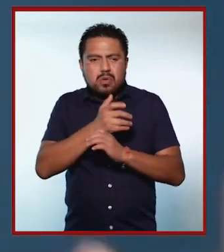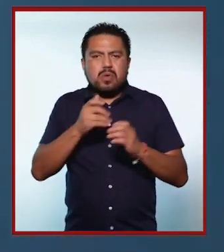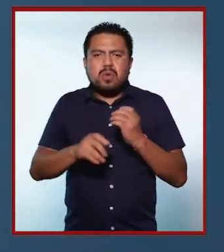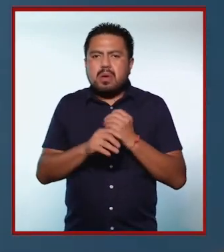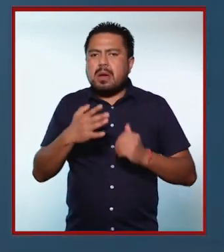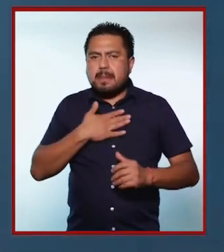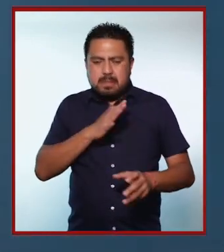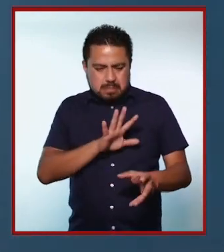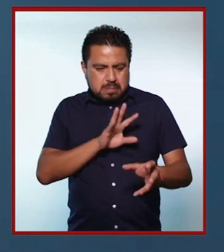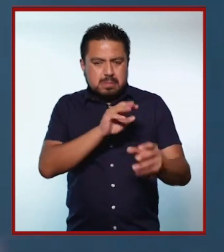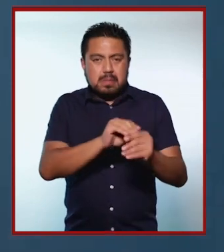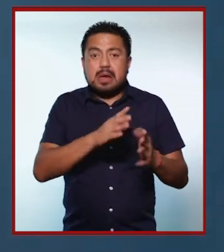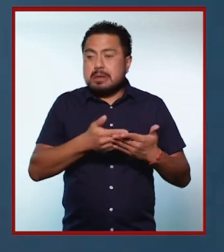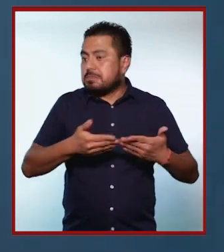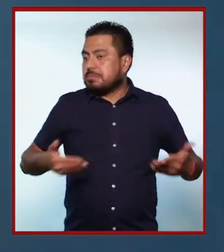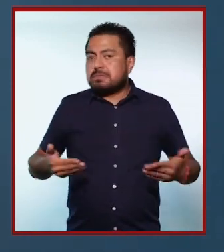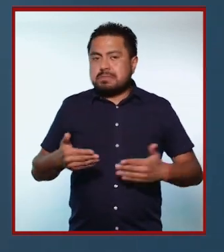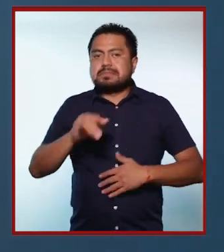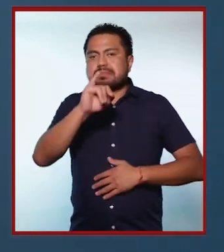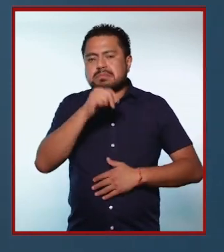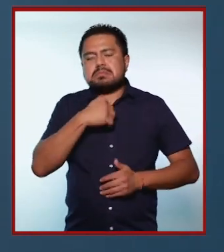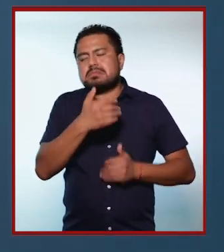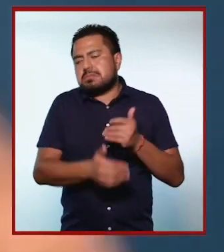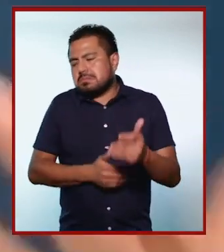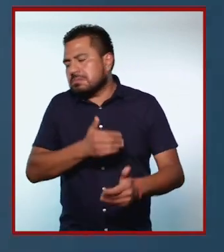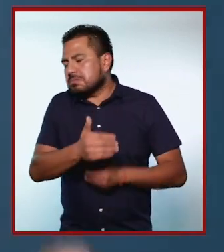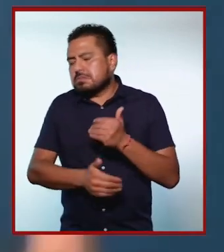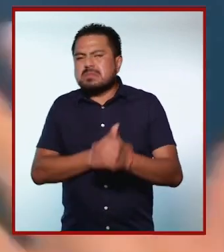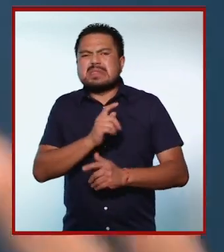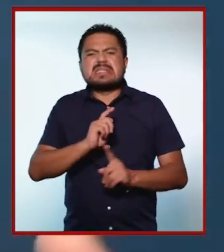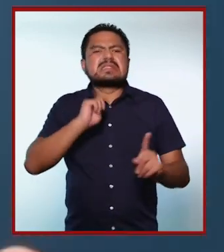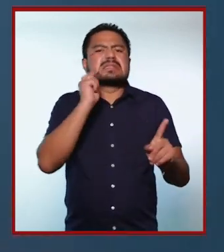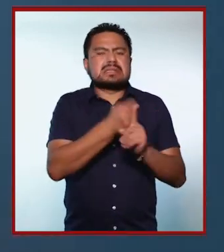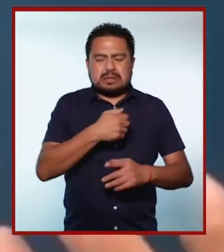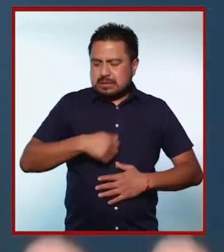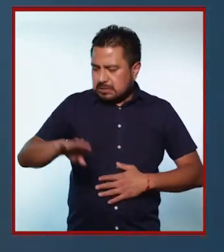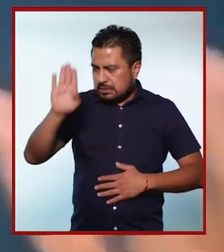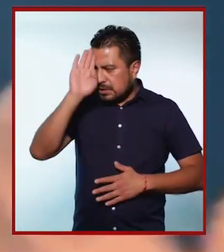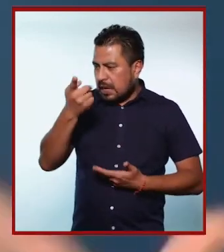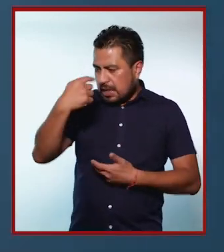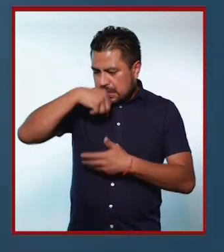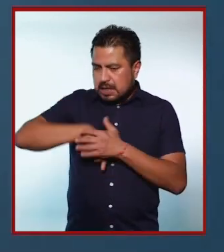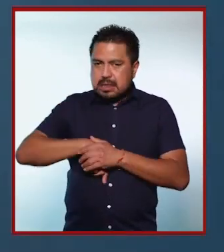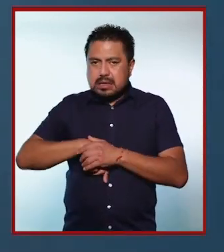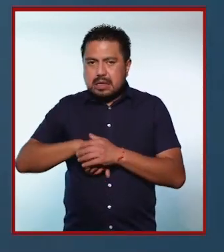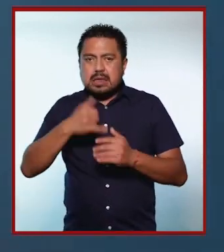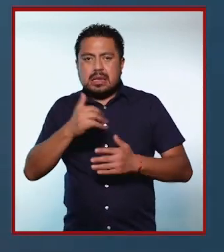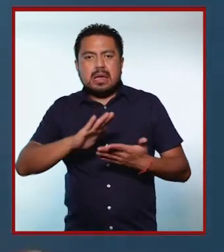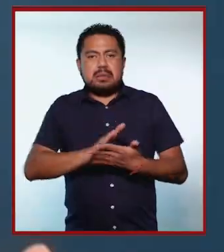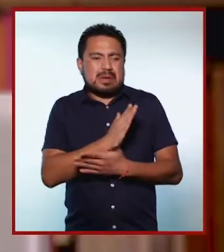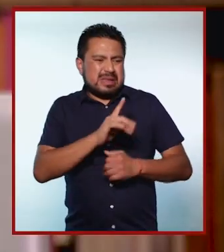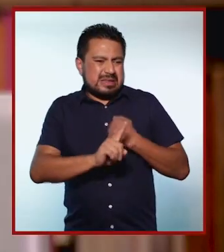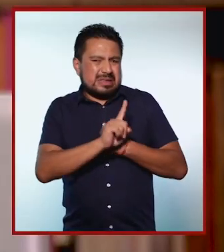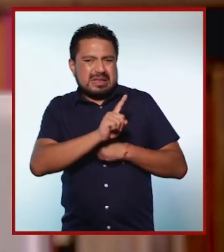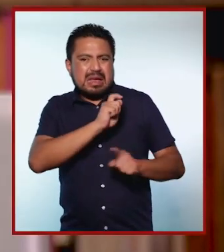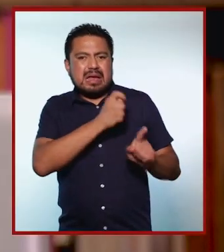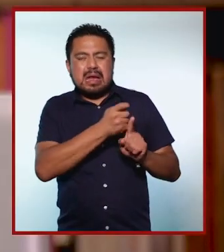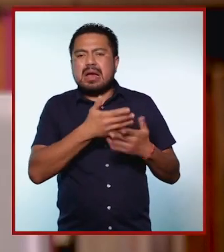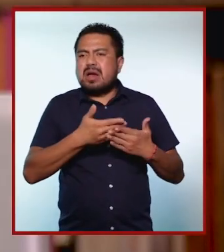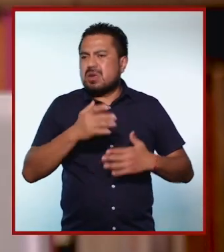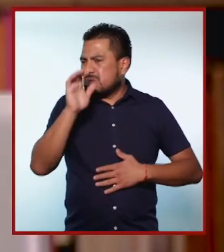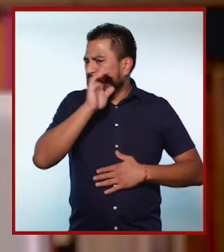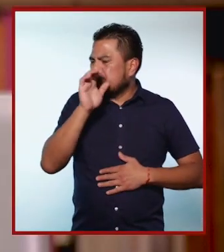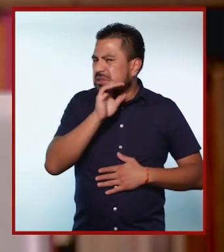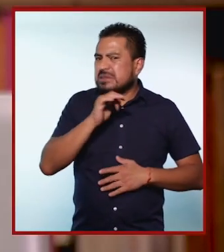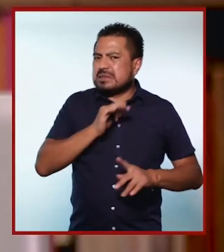en todos los ámbitos en los que me desenvolvía. Entonces, sí pasé por un proceso de reflexión interna y de crítica